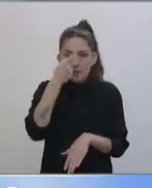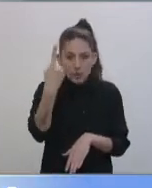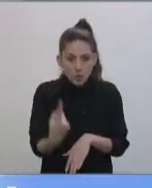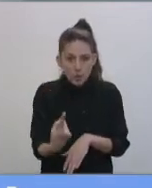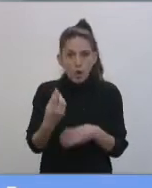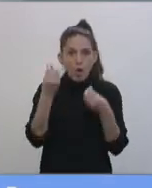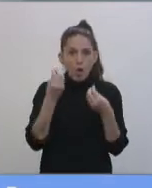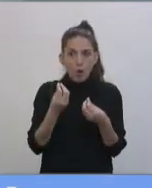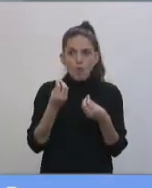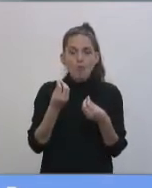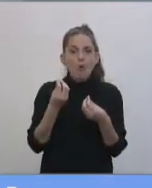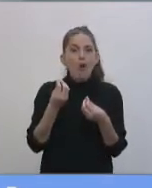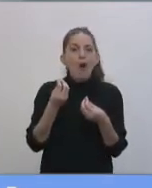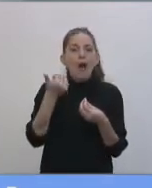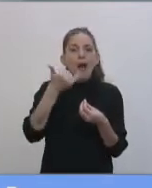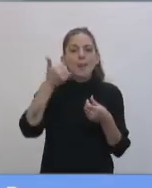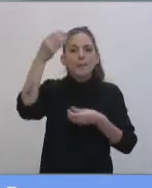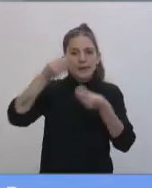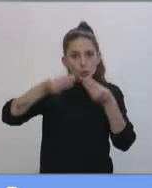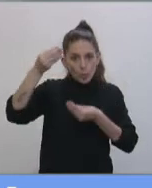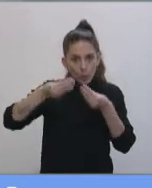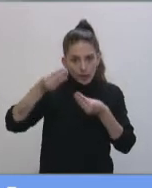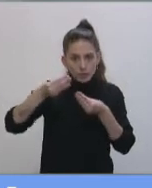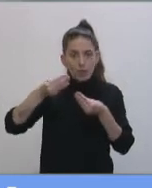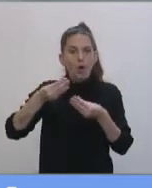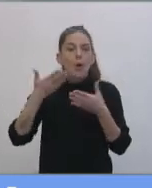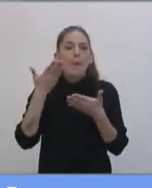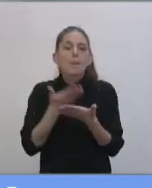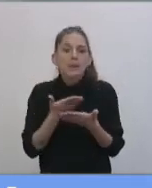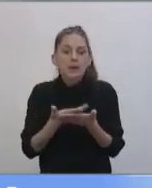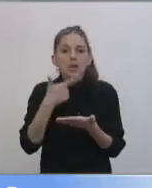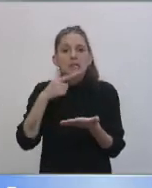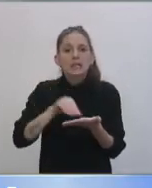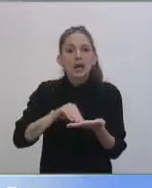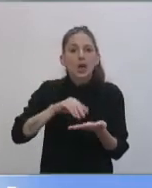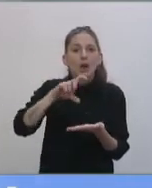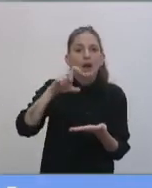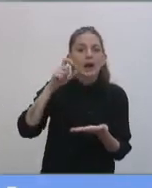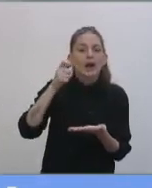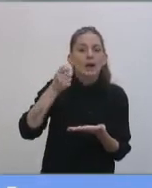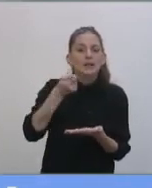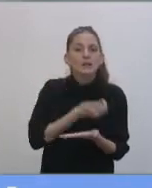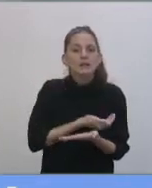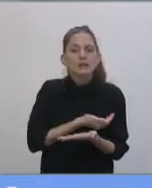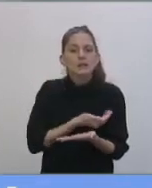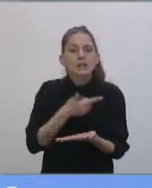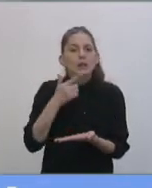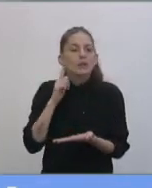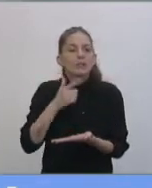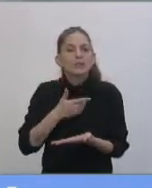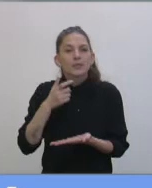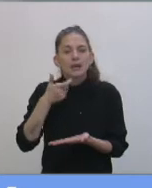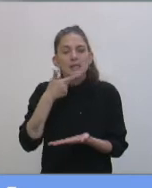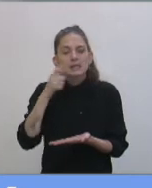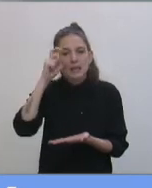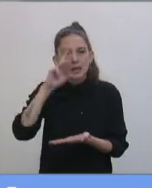Presupuestos, por lo que pido al senador Caseiro pueda constituirse esta plenaria atento a que